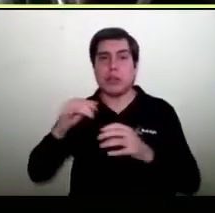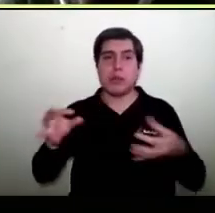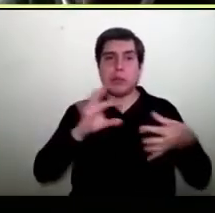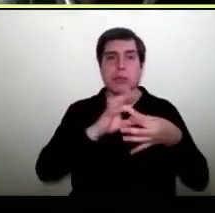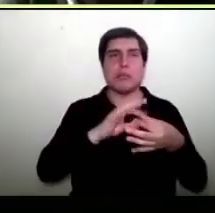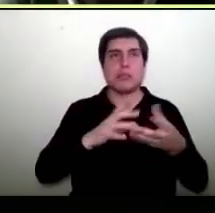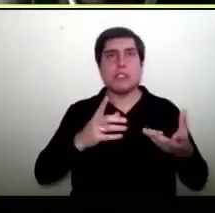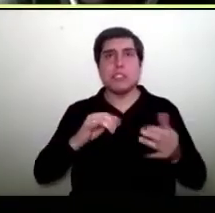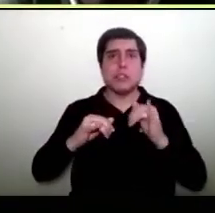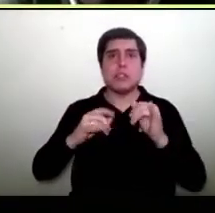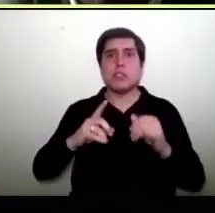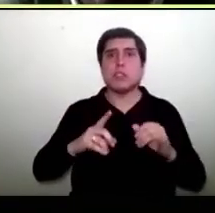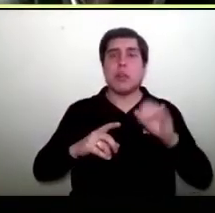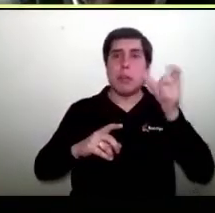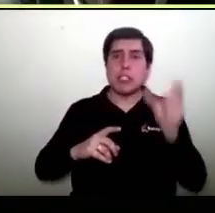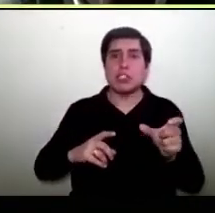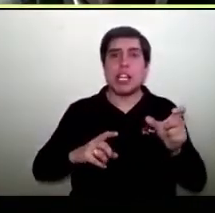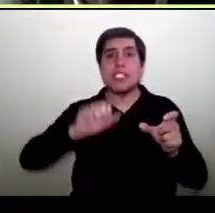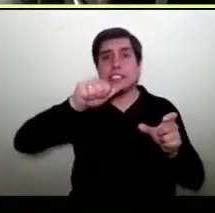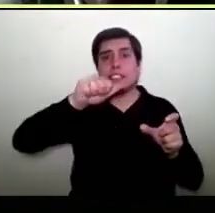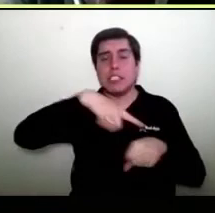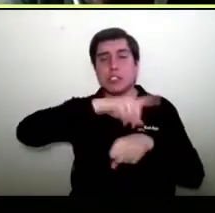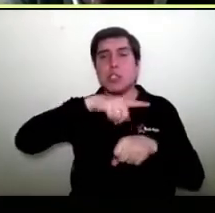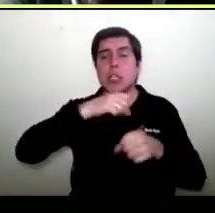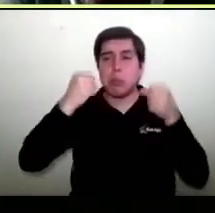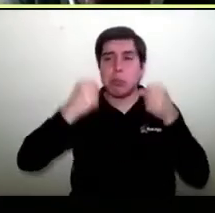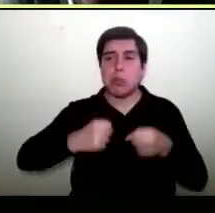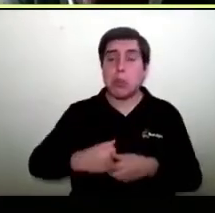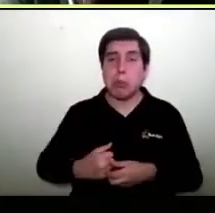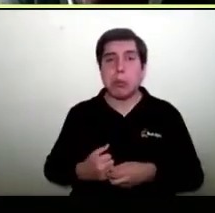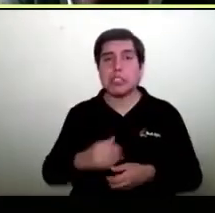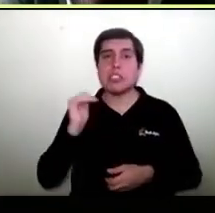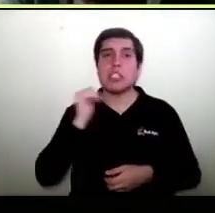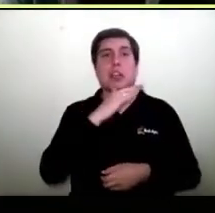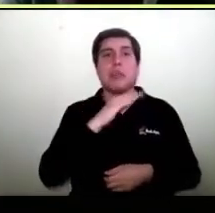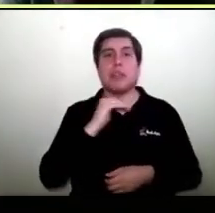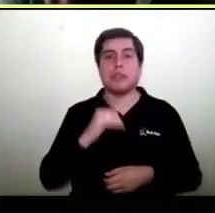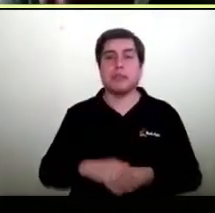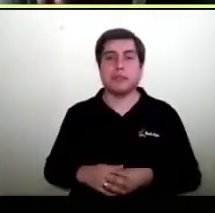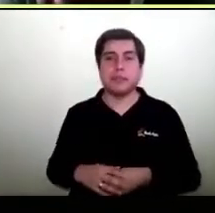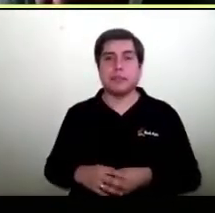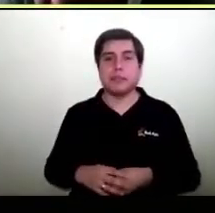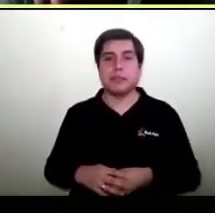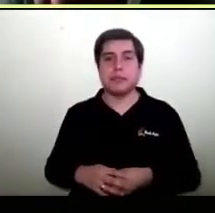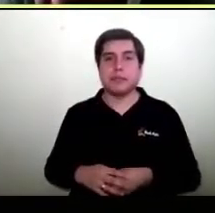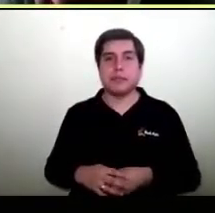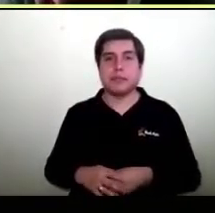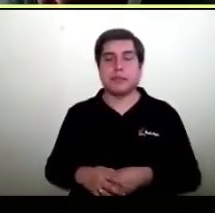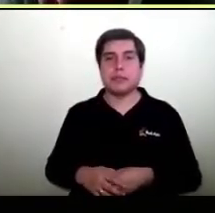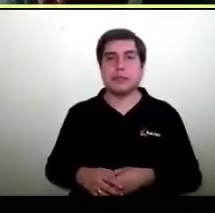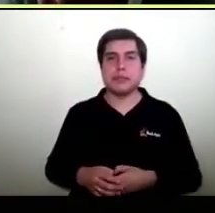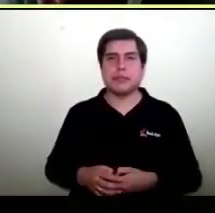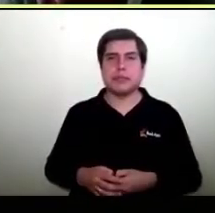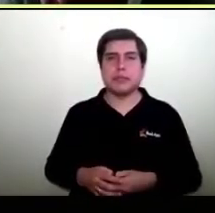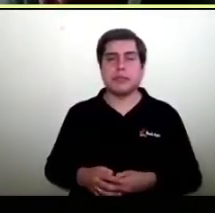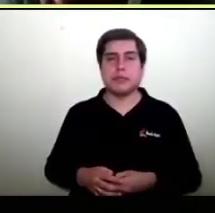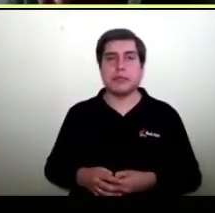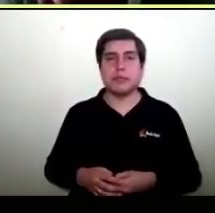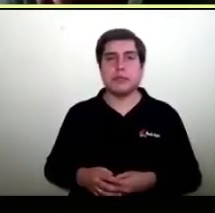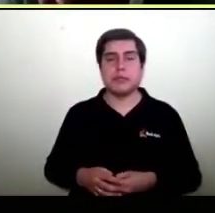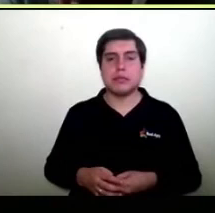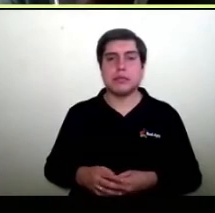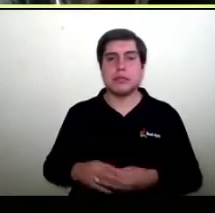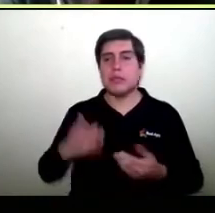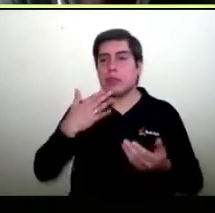una persona que lo logró en seis horas. En el fondo a ese nivel de rápido está Transpac con nosotros. Así que cualquier